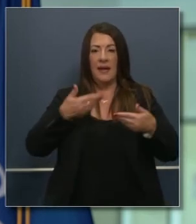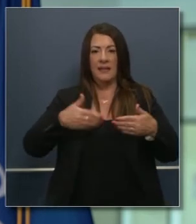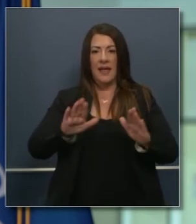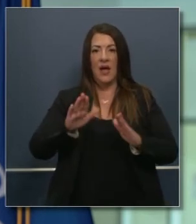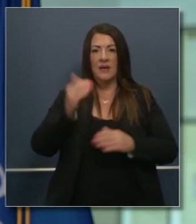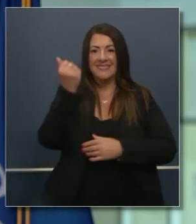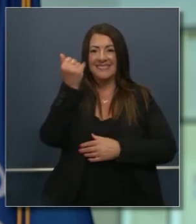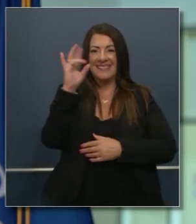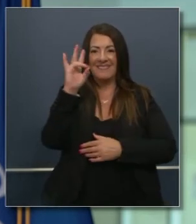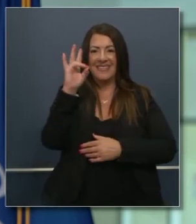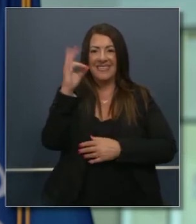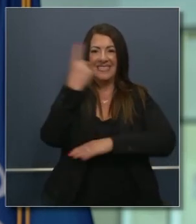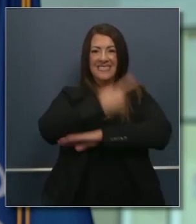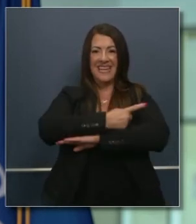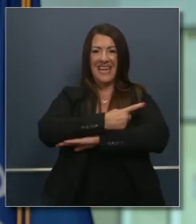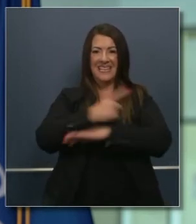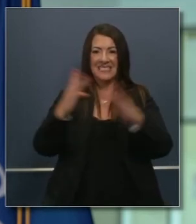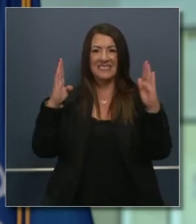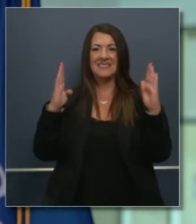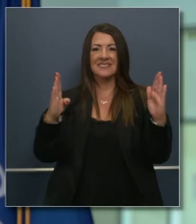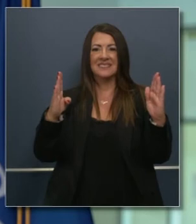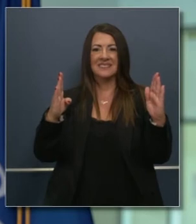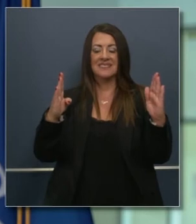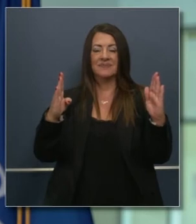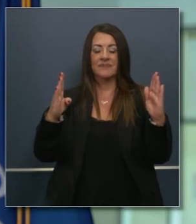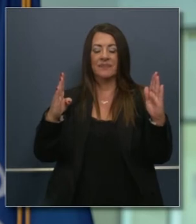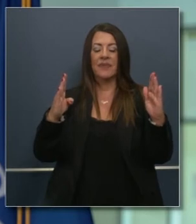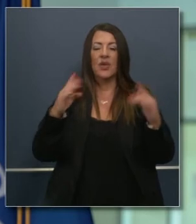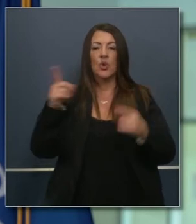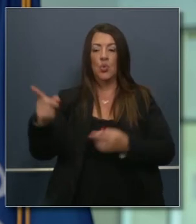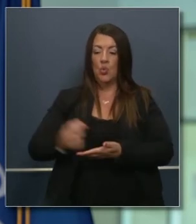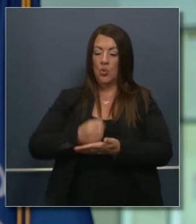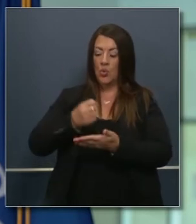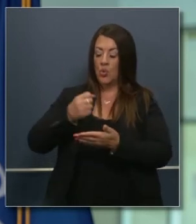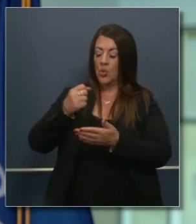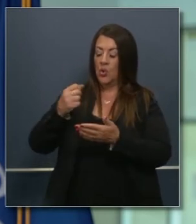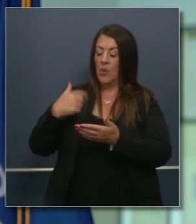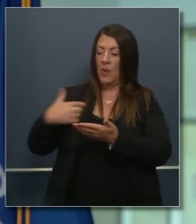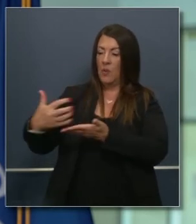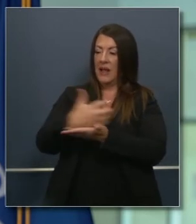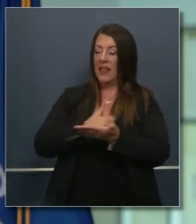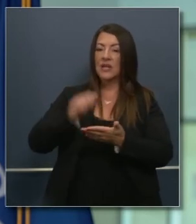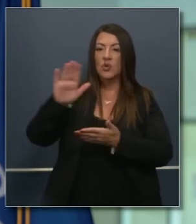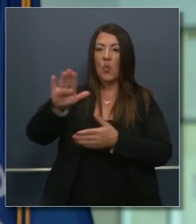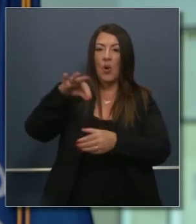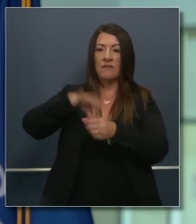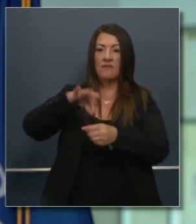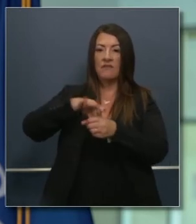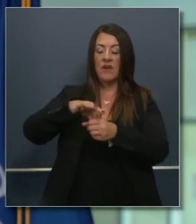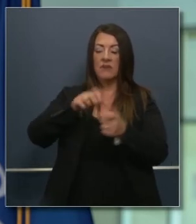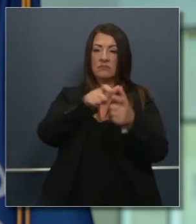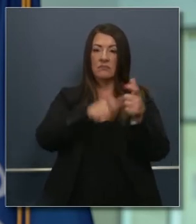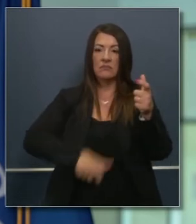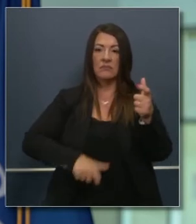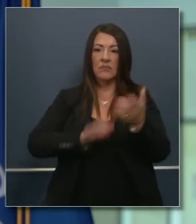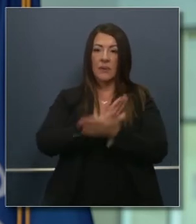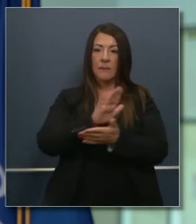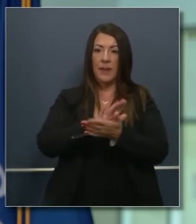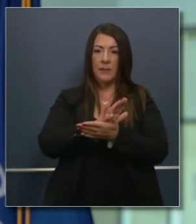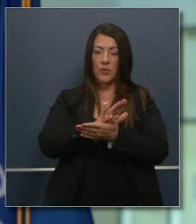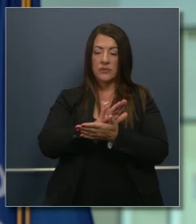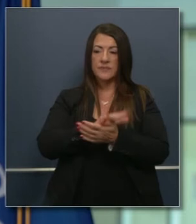permite que pasen 17 días antes de recoger las boletas por correo tendremos entonces la habilidad